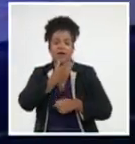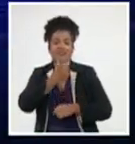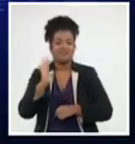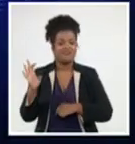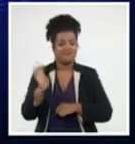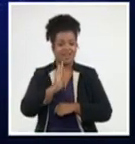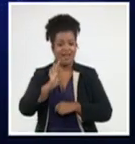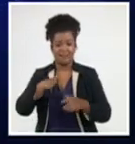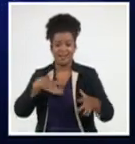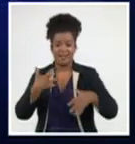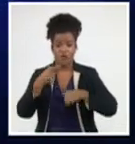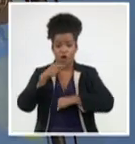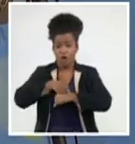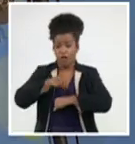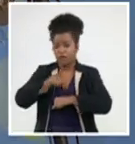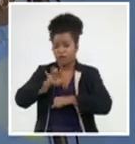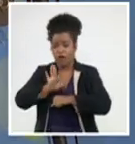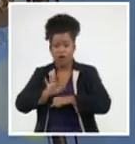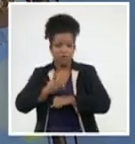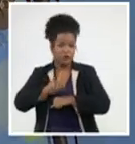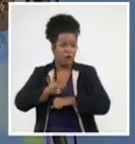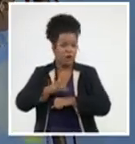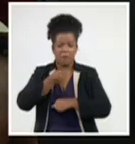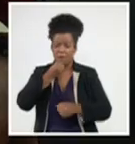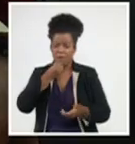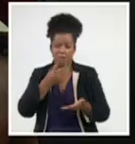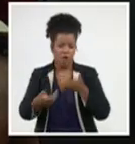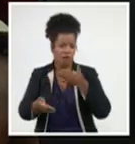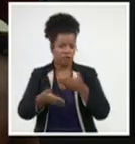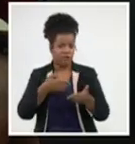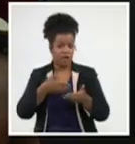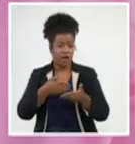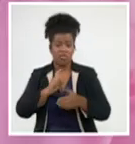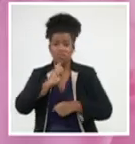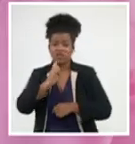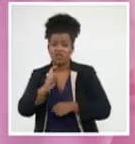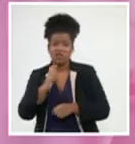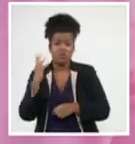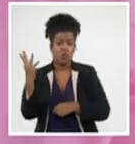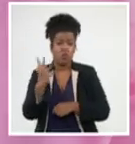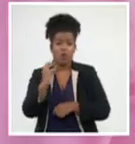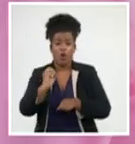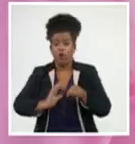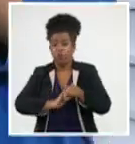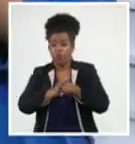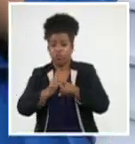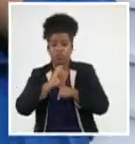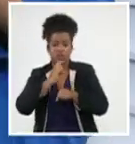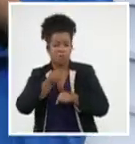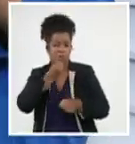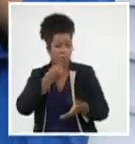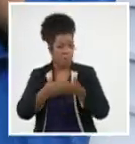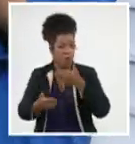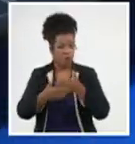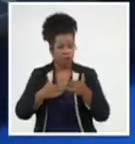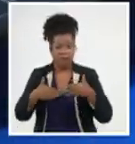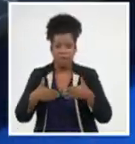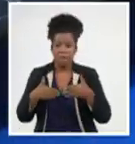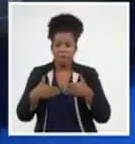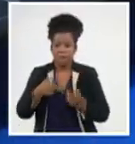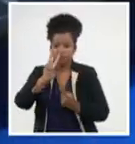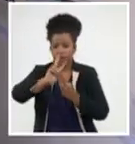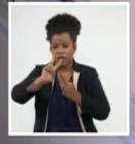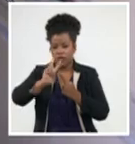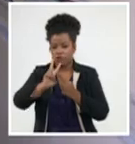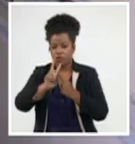es la hora 18 o la 24 no importa que soplen vientos o amenacen virus que sea preciso romper monte para llegar al sitio inaccesible